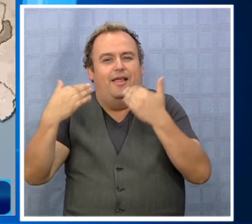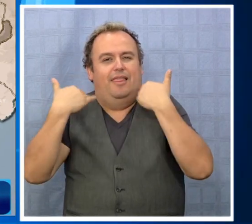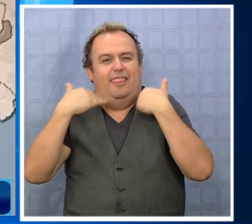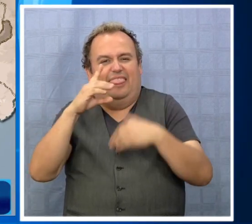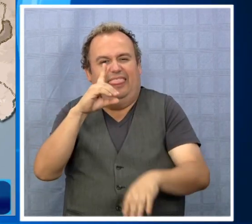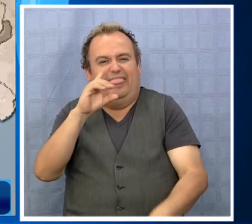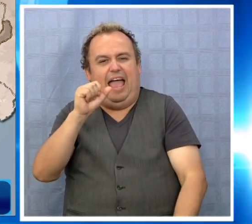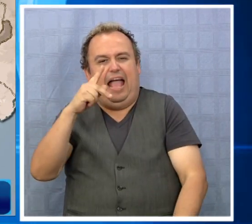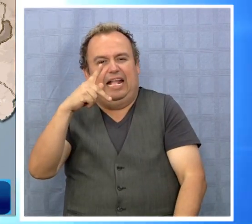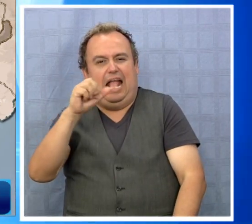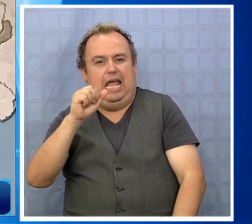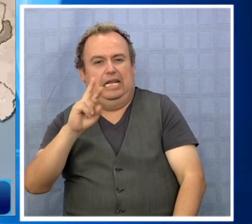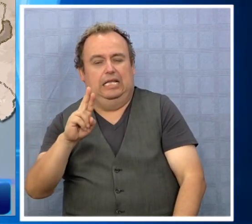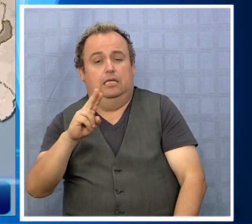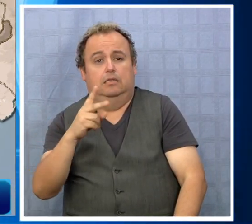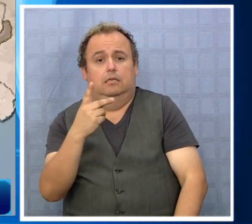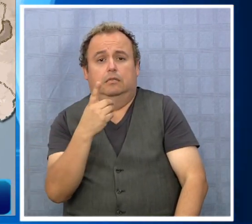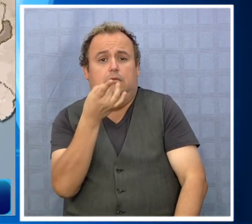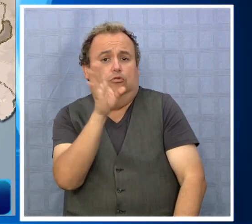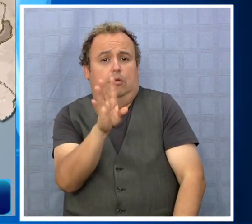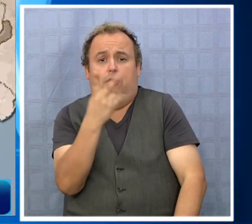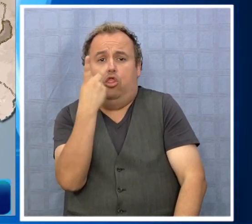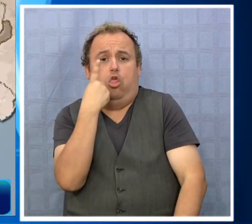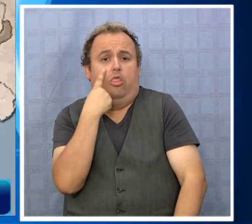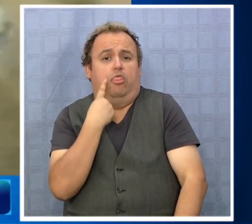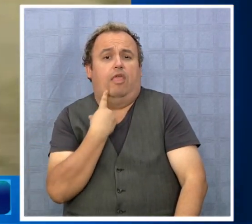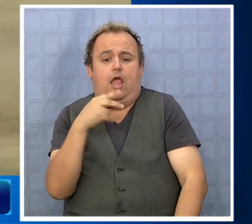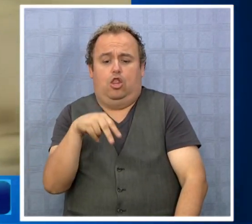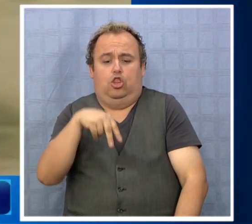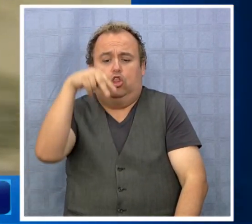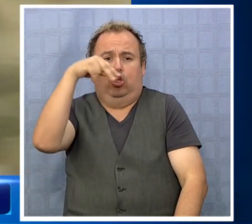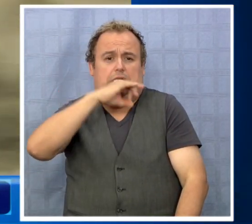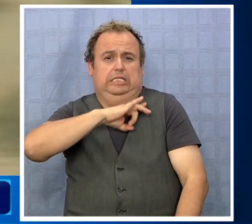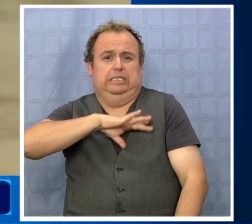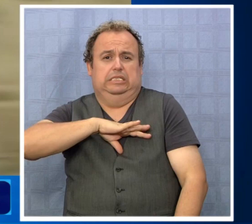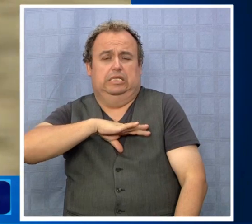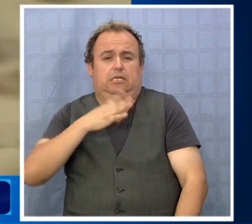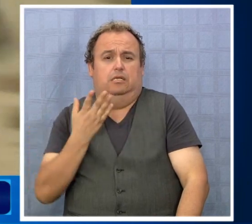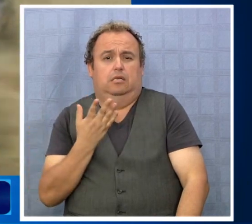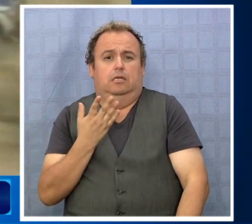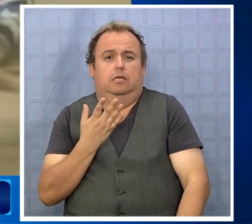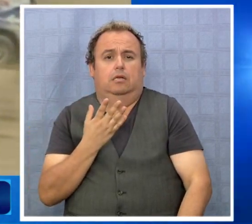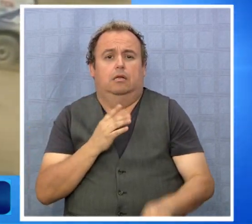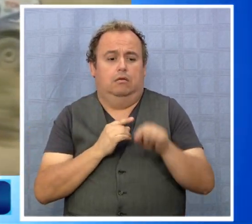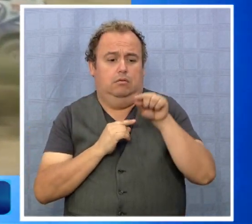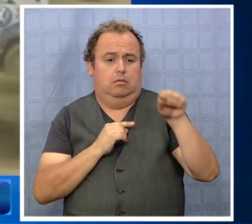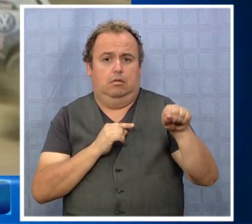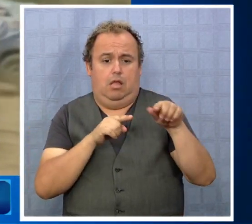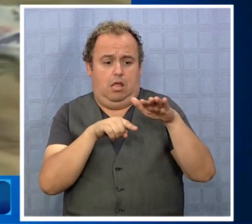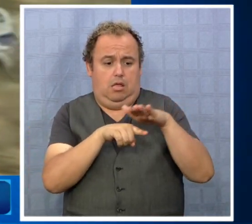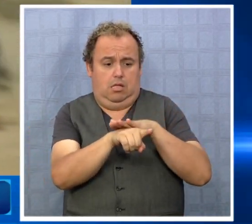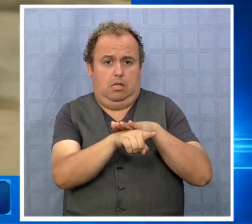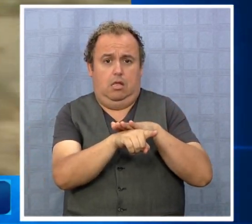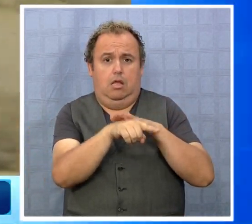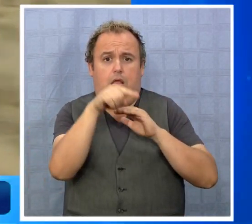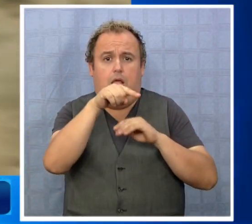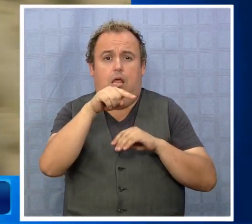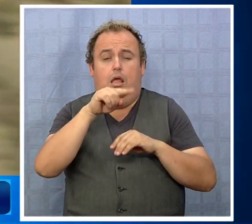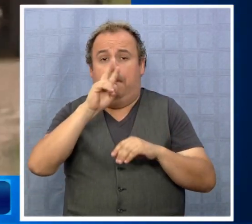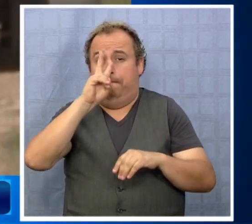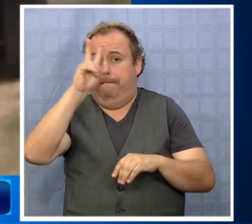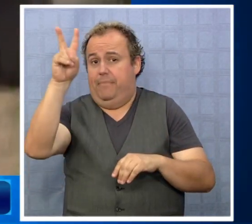solo dos días para estar en el norte chileno los que se agotan entre la entrada desde Perú a Arica